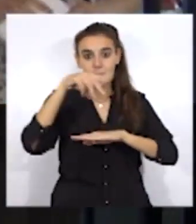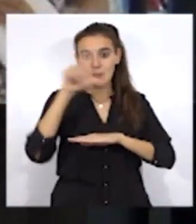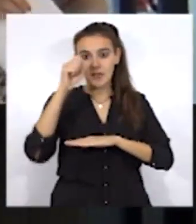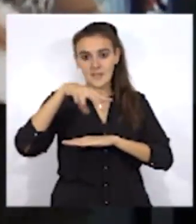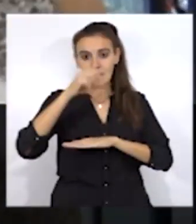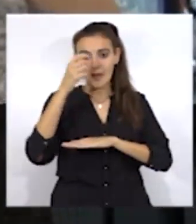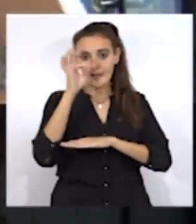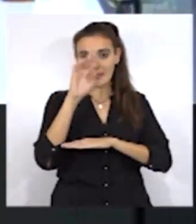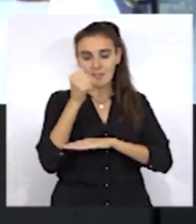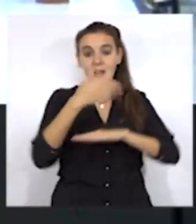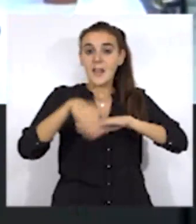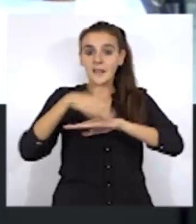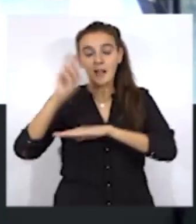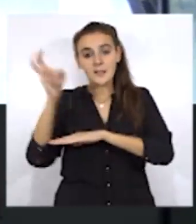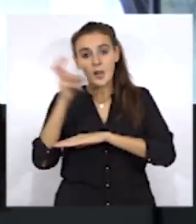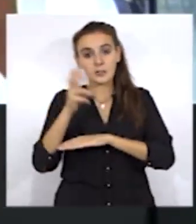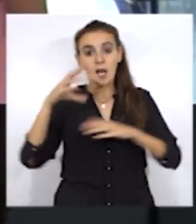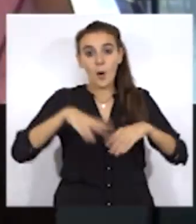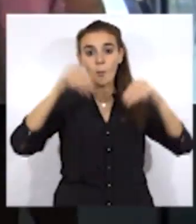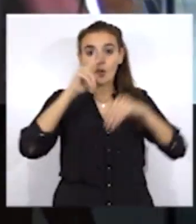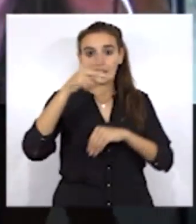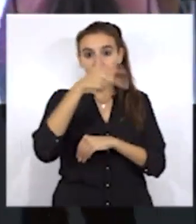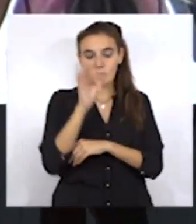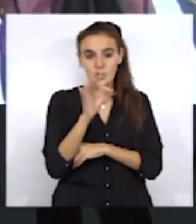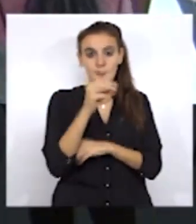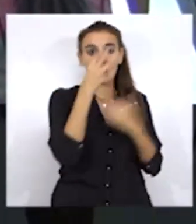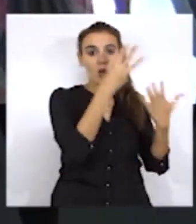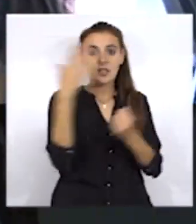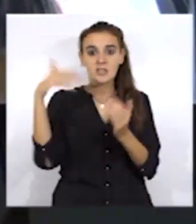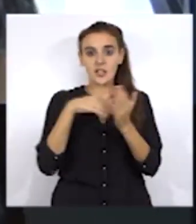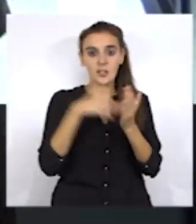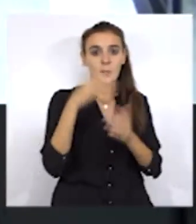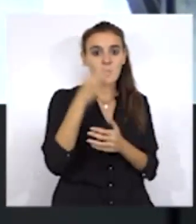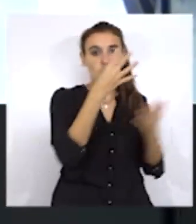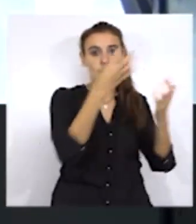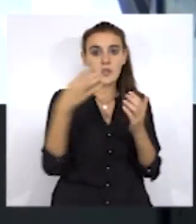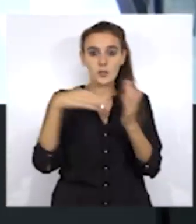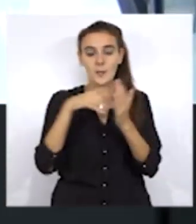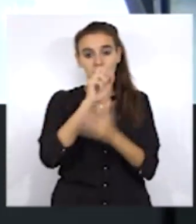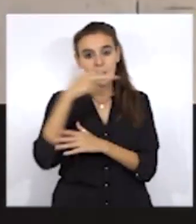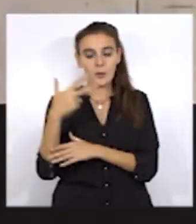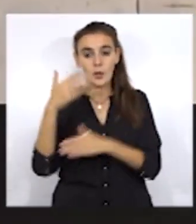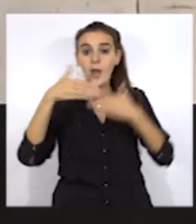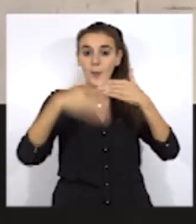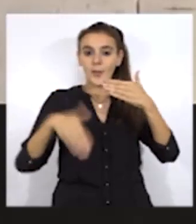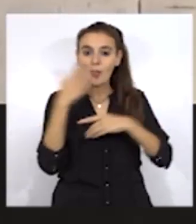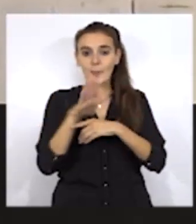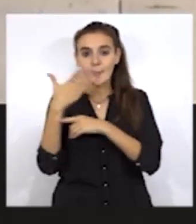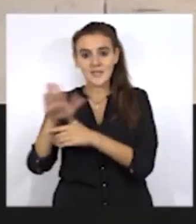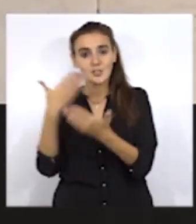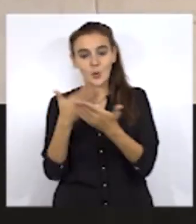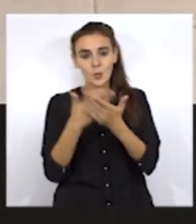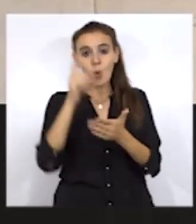oscilan entre 85.000 y 97.800 euros. El plazo de presentación de solicitudes es de un mes a partir de este